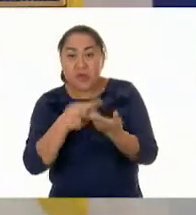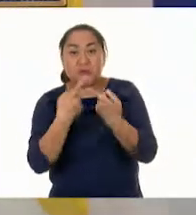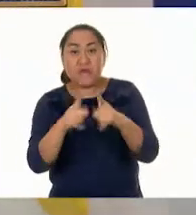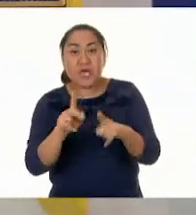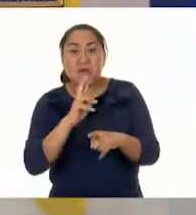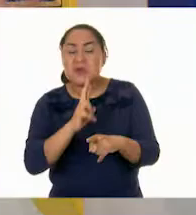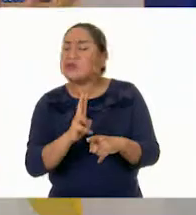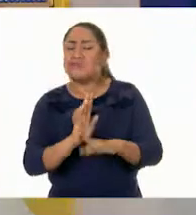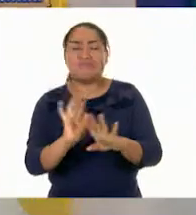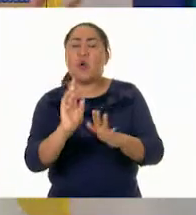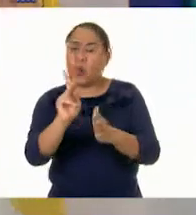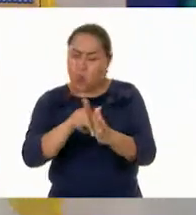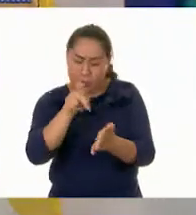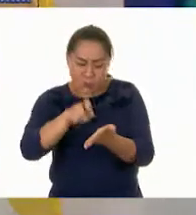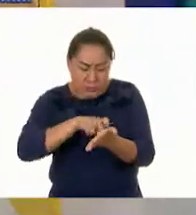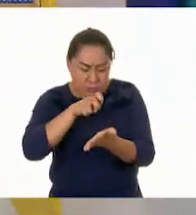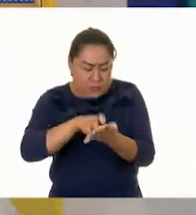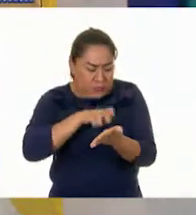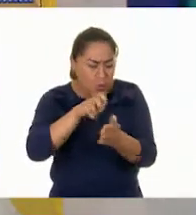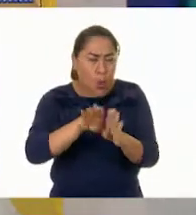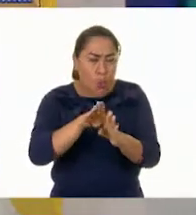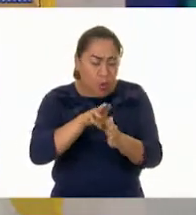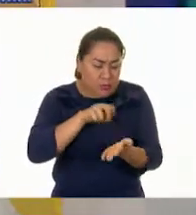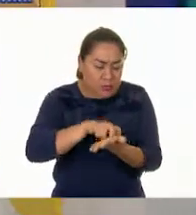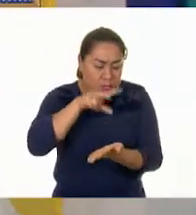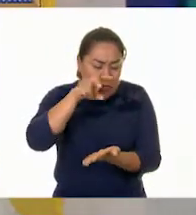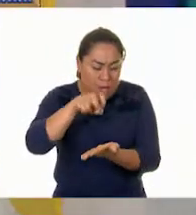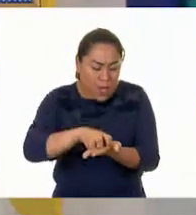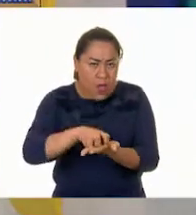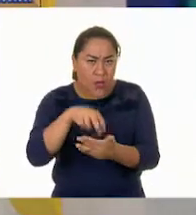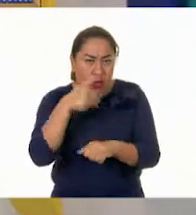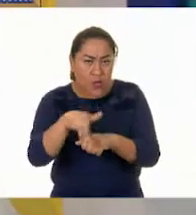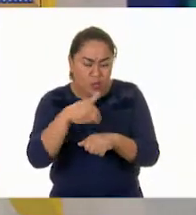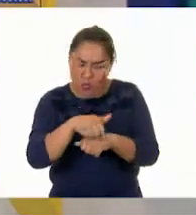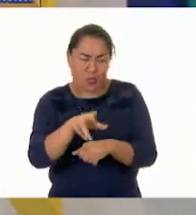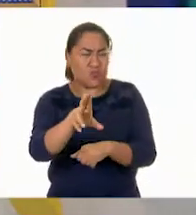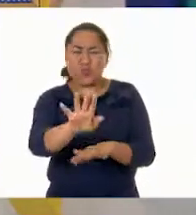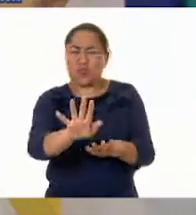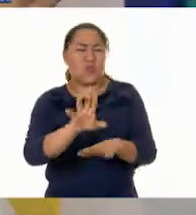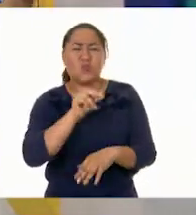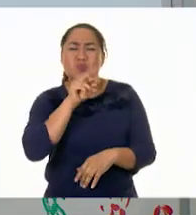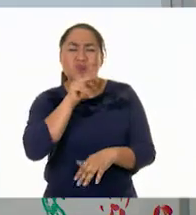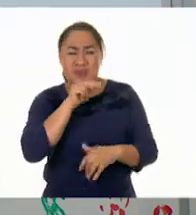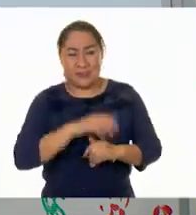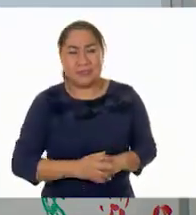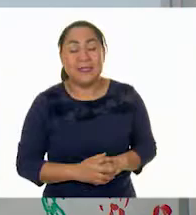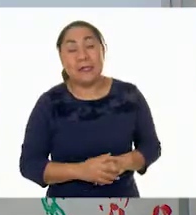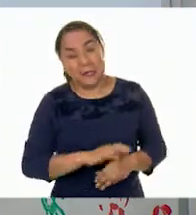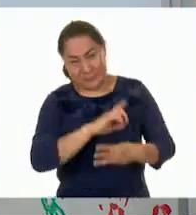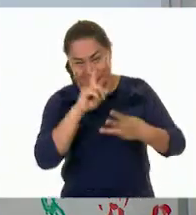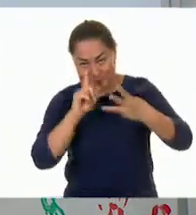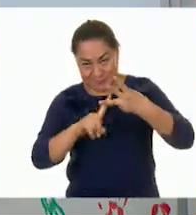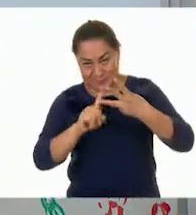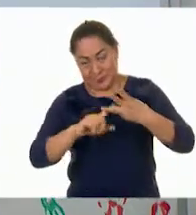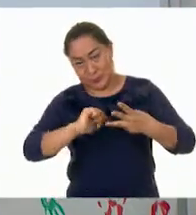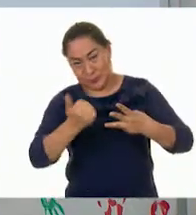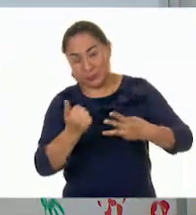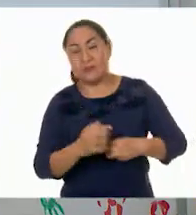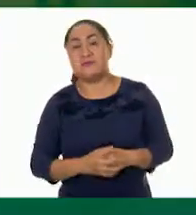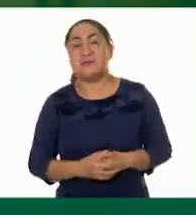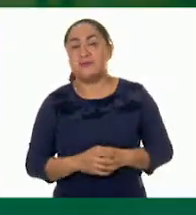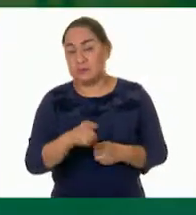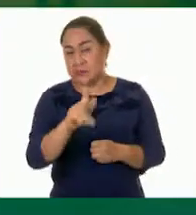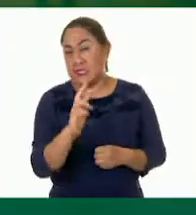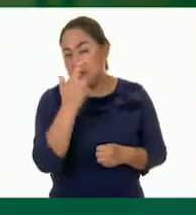corrigiendo sus saltos y también sus cantidades. No se preocupen. Y tenemos un tercer ejercicio. Hay un tercer ejercicio. Entonces,